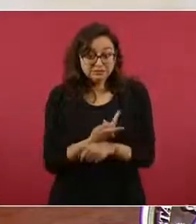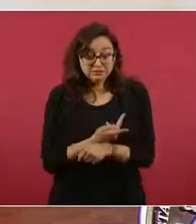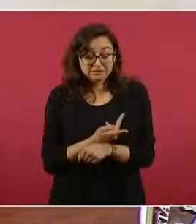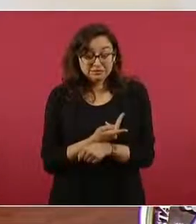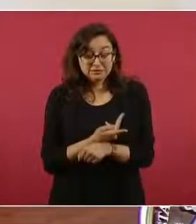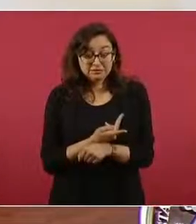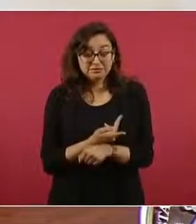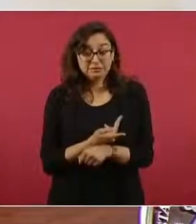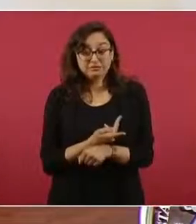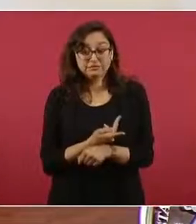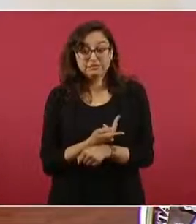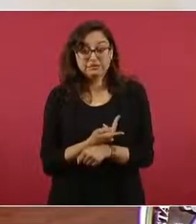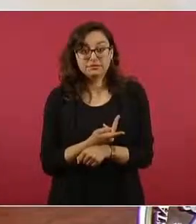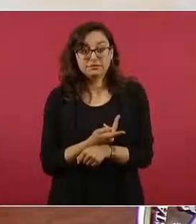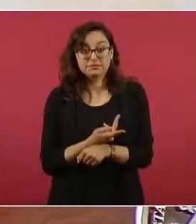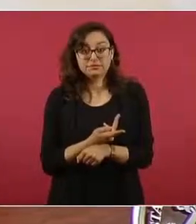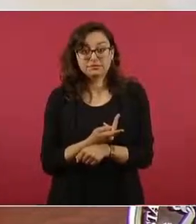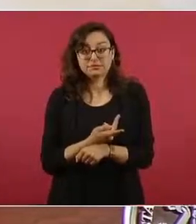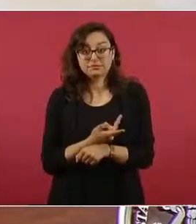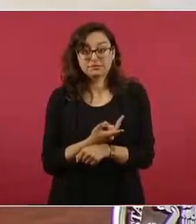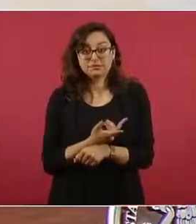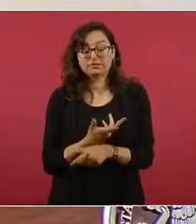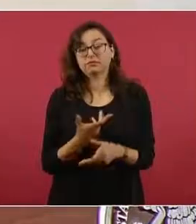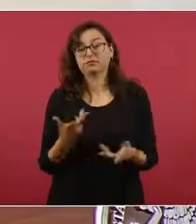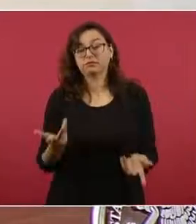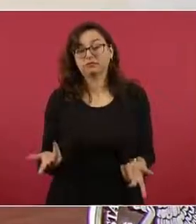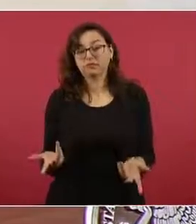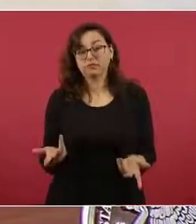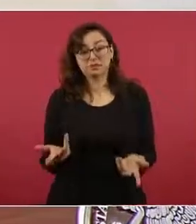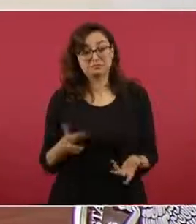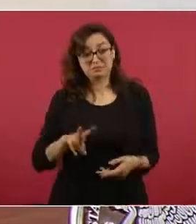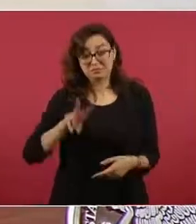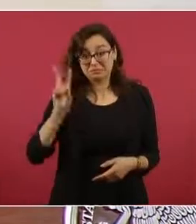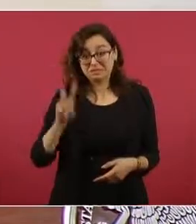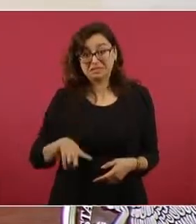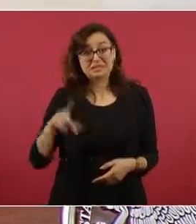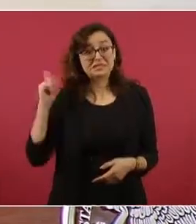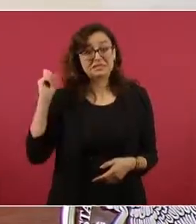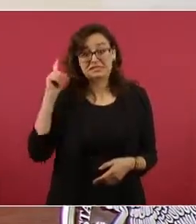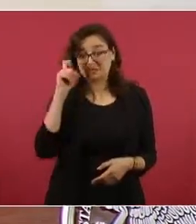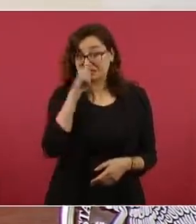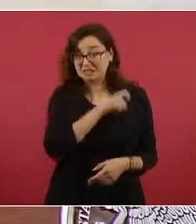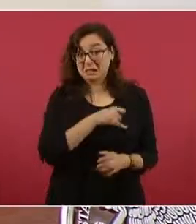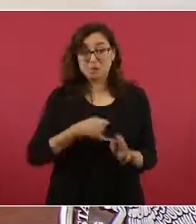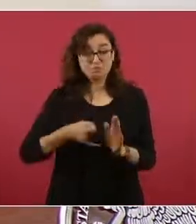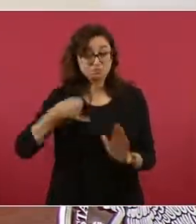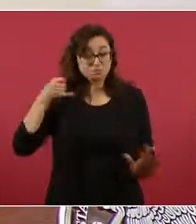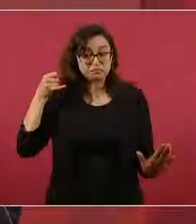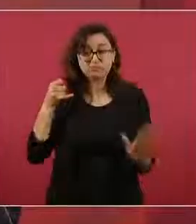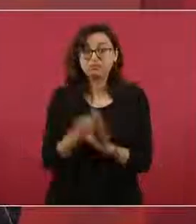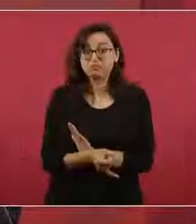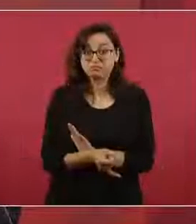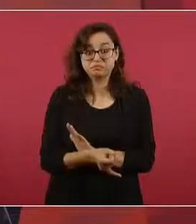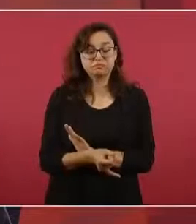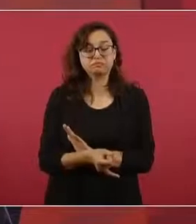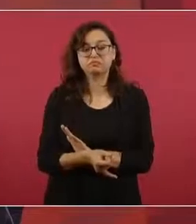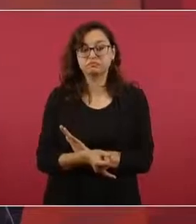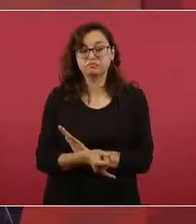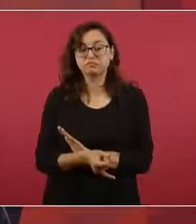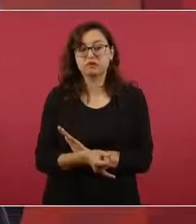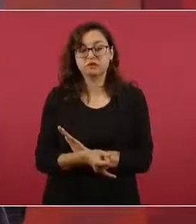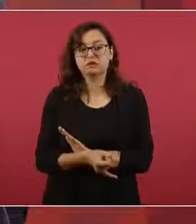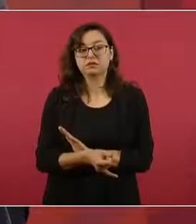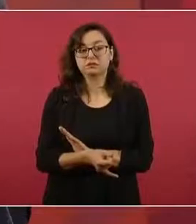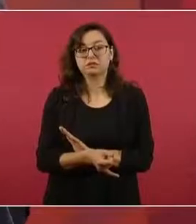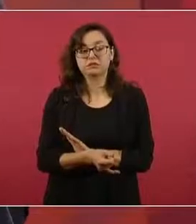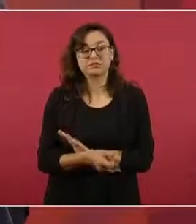Entonces, se introdujo eso hasta la médula, si